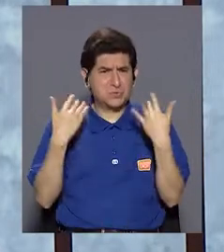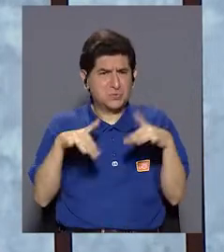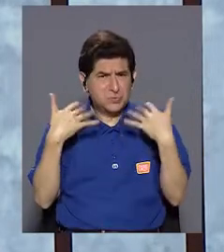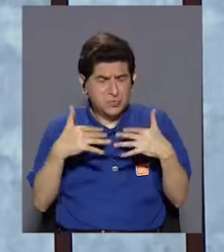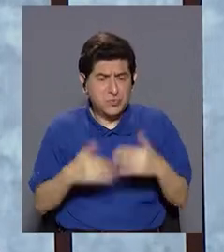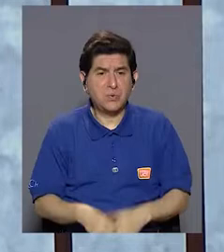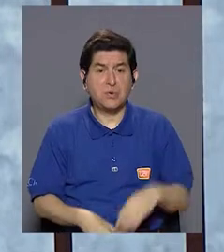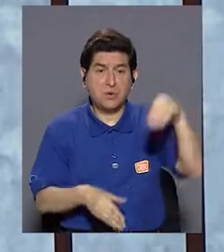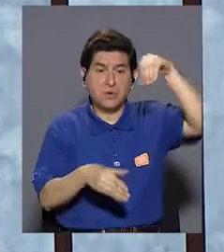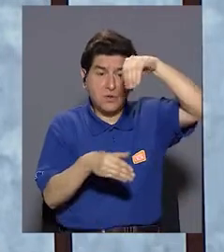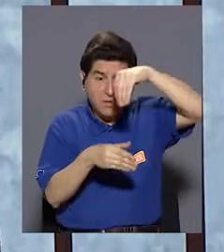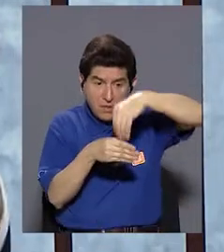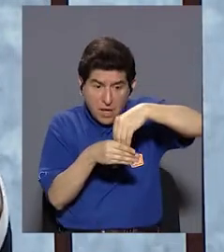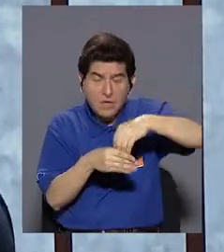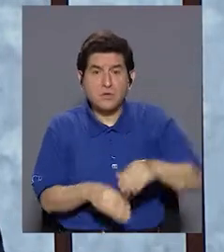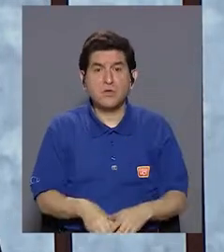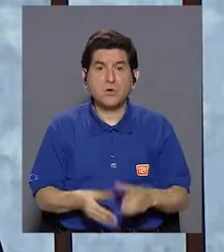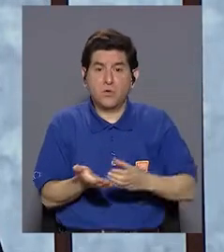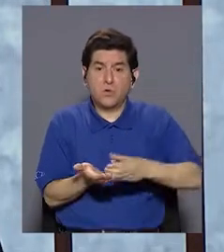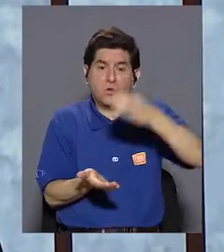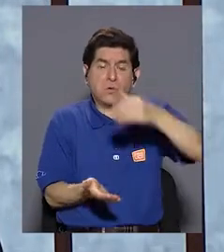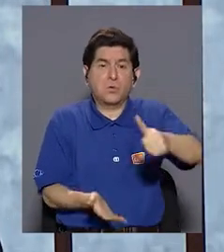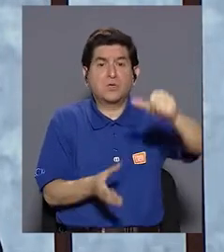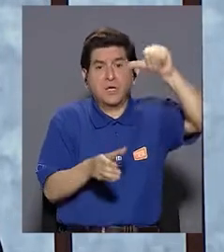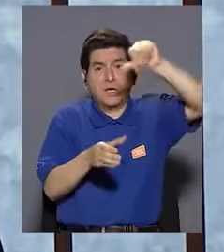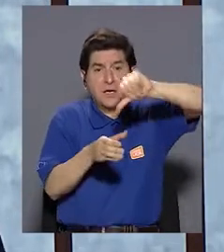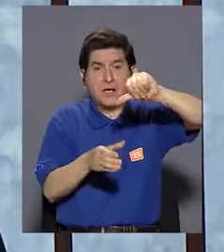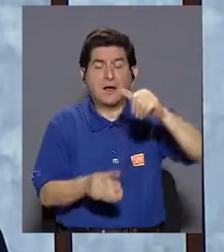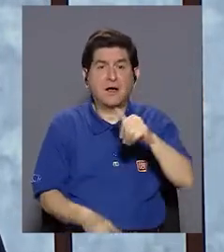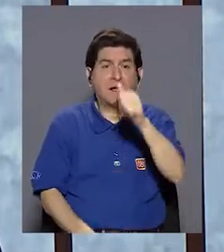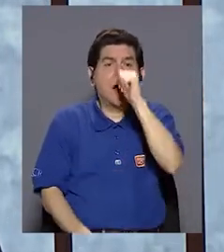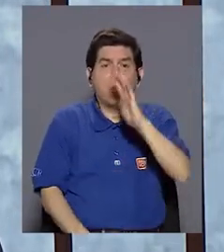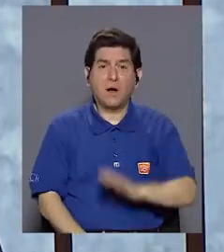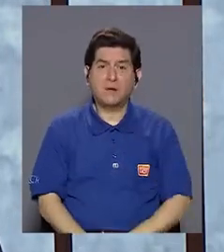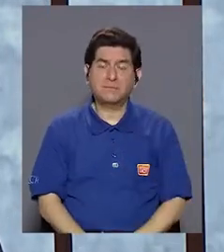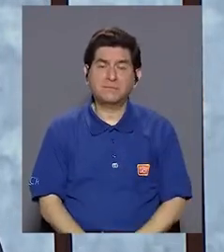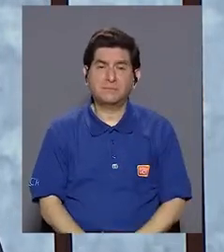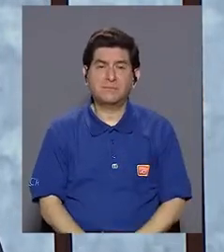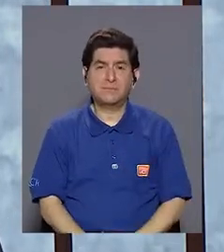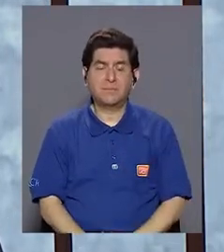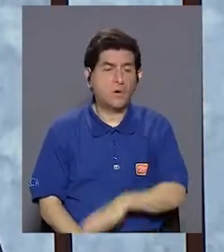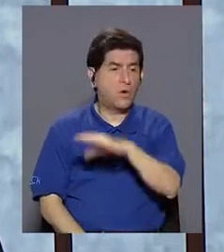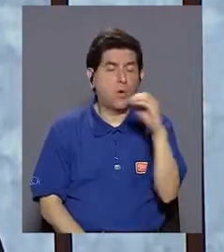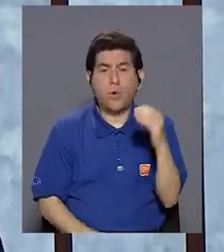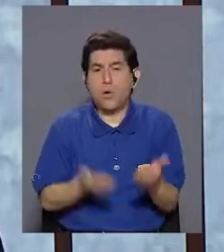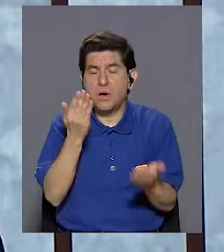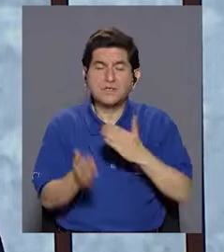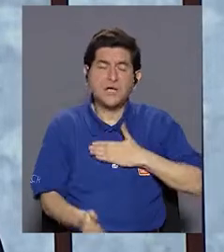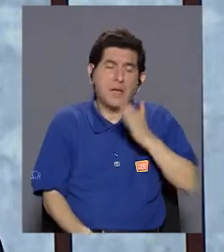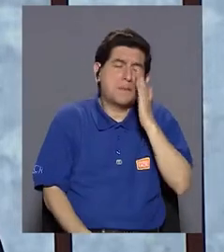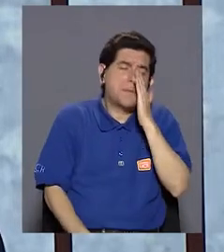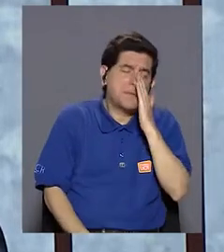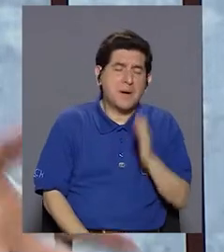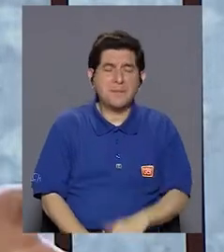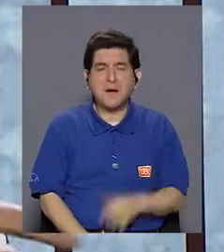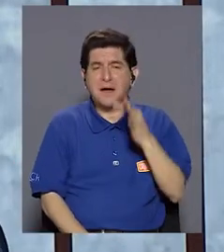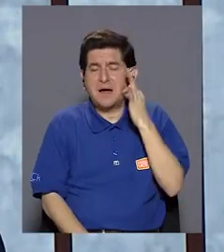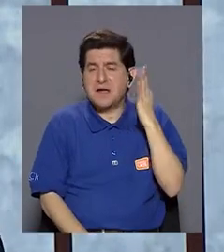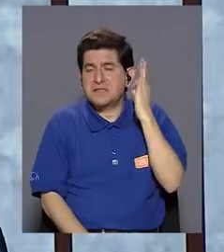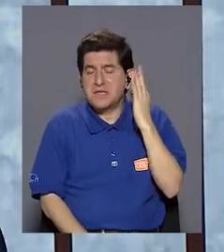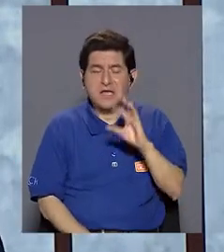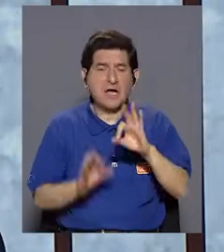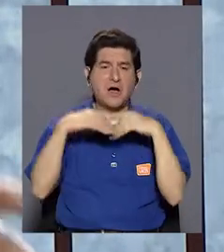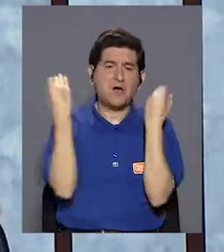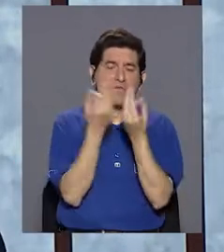en un envase de agua porque es más fácil. Entonces, nos traemos y colocamos porque mi mamá, mi tía,